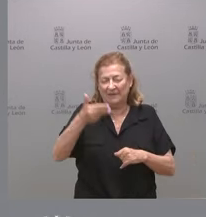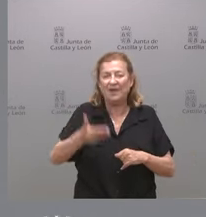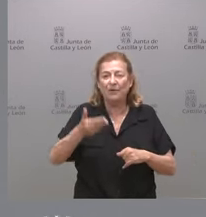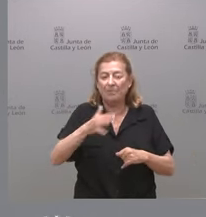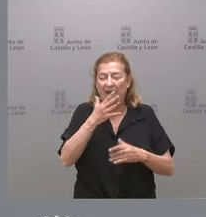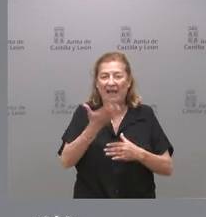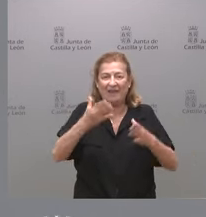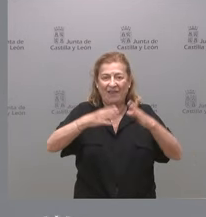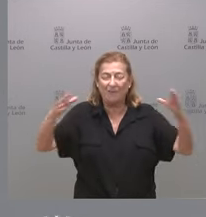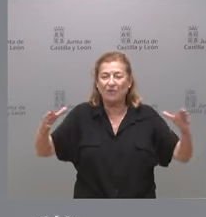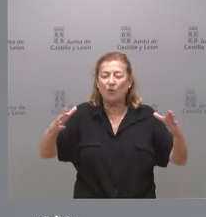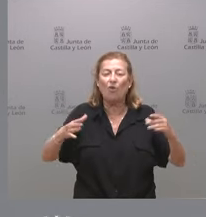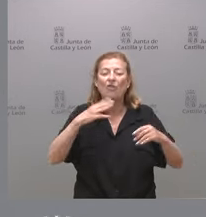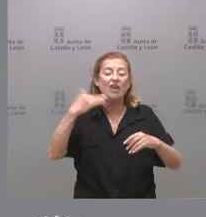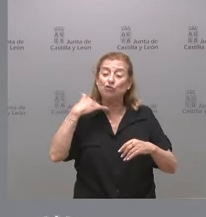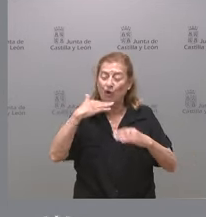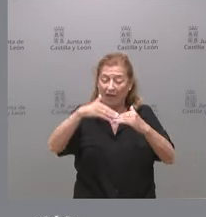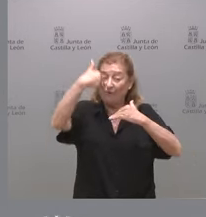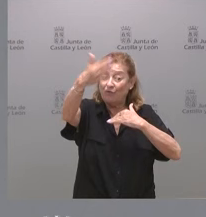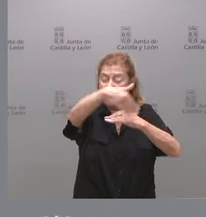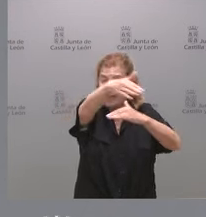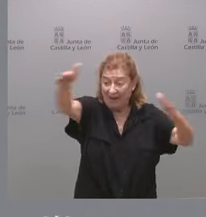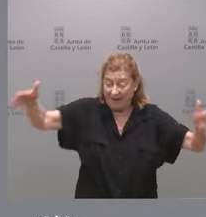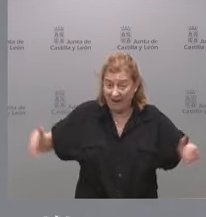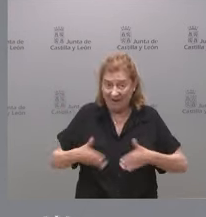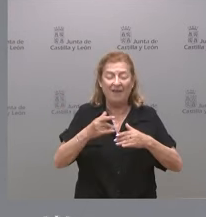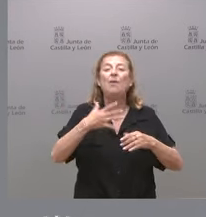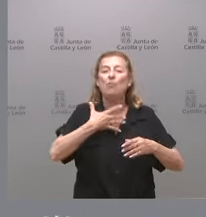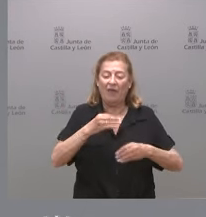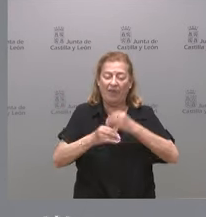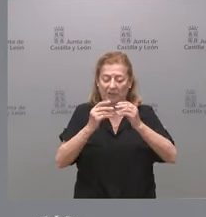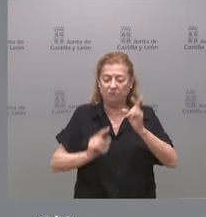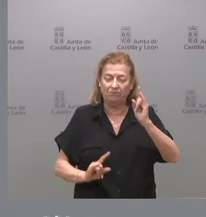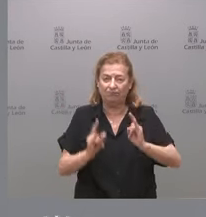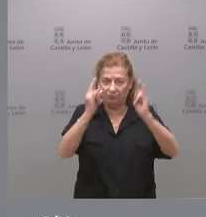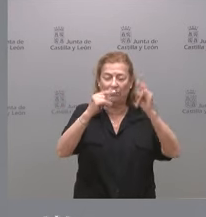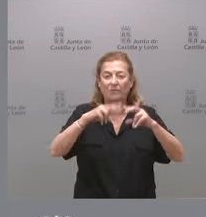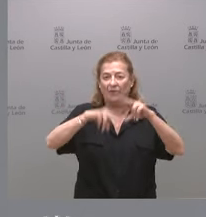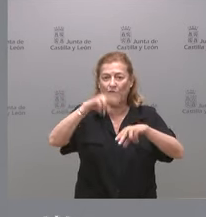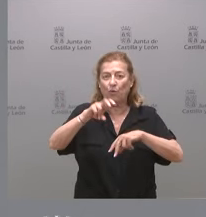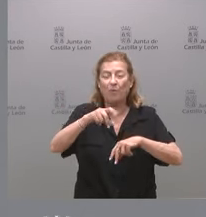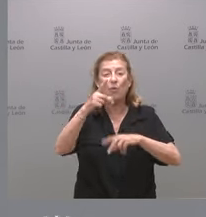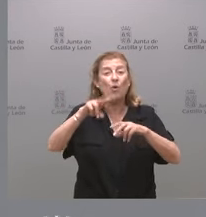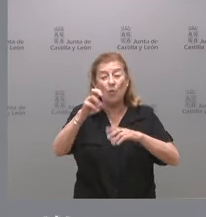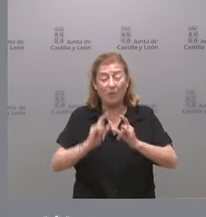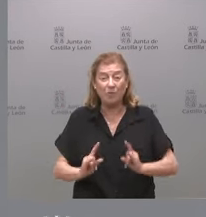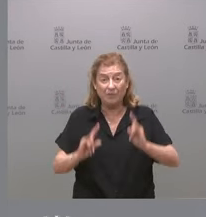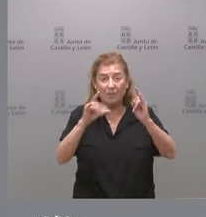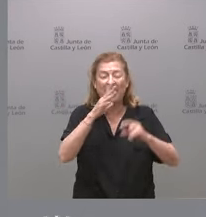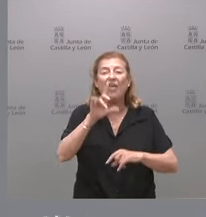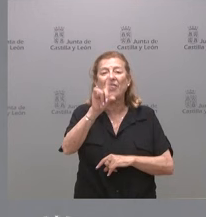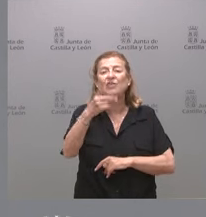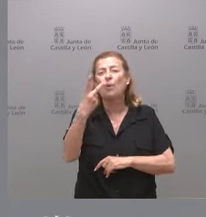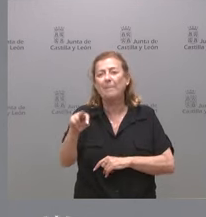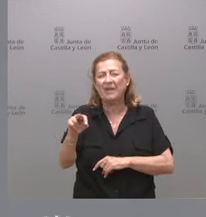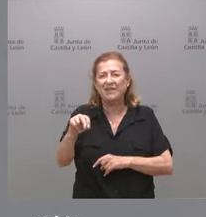crecimiento en el Alfoz de Soria. La la construcción de un nuevo edificio. El nuevo espacio va a tener capacidad para 120